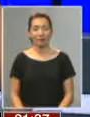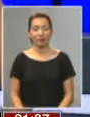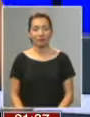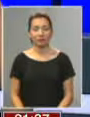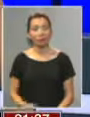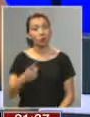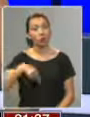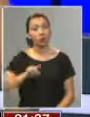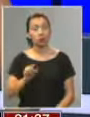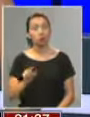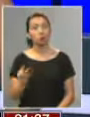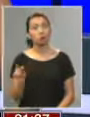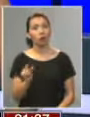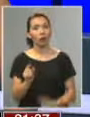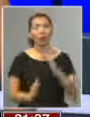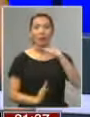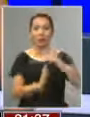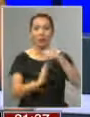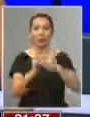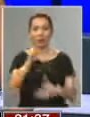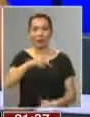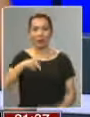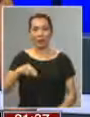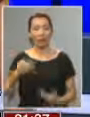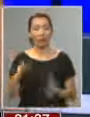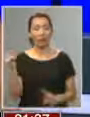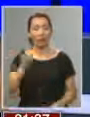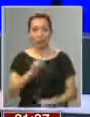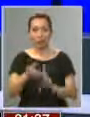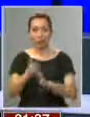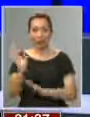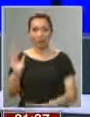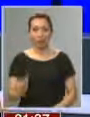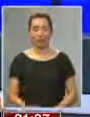Y nosotros hacemos una nueva pausa en CNN Prime. Ya volvemos. No se vaya.